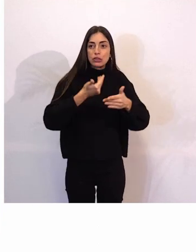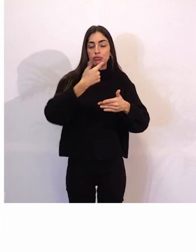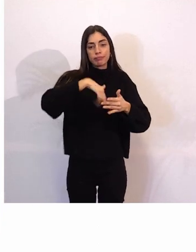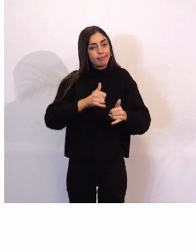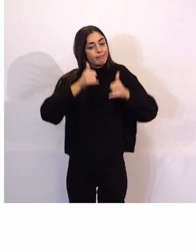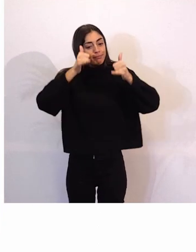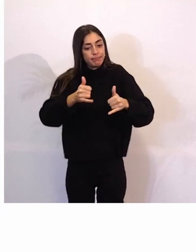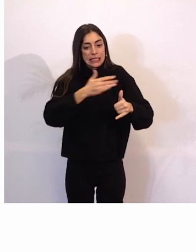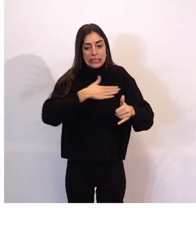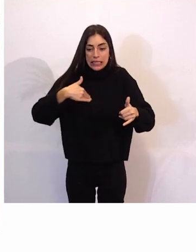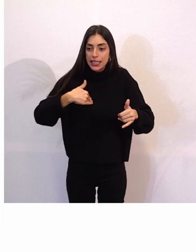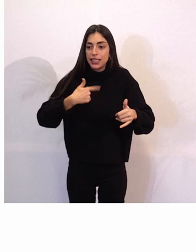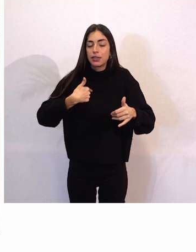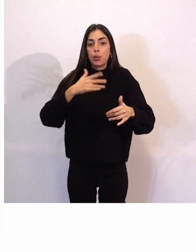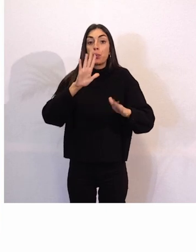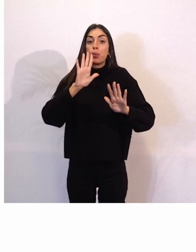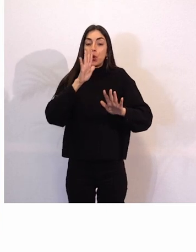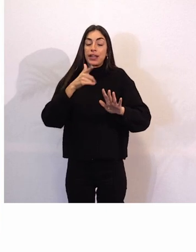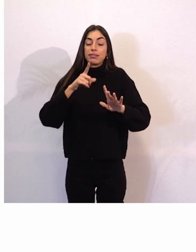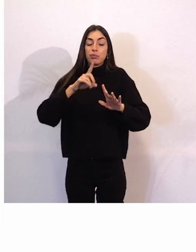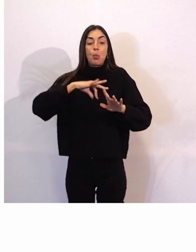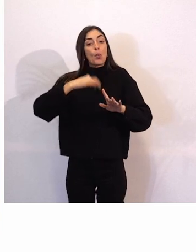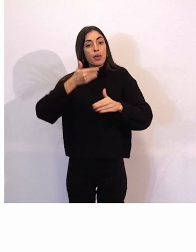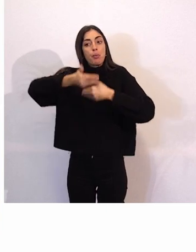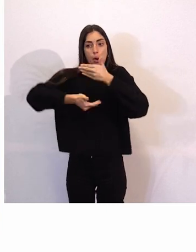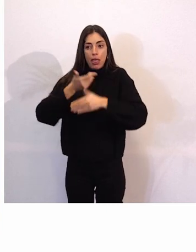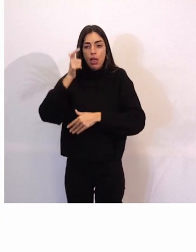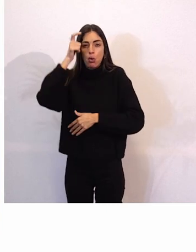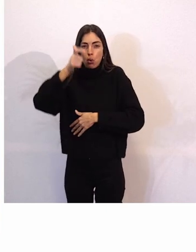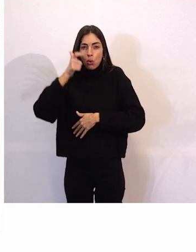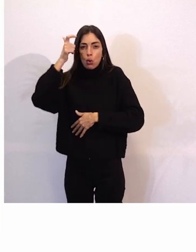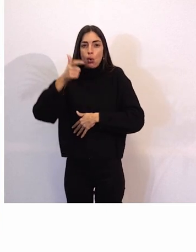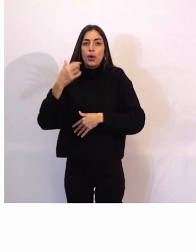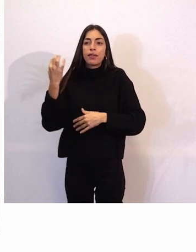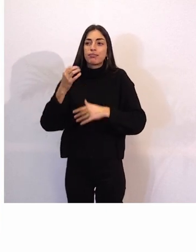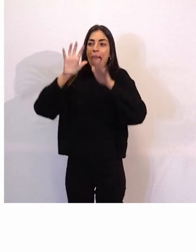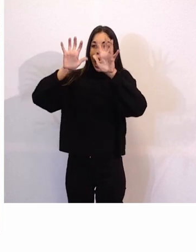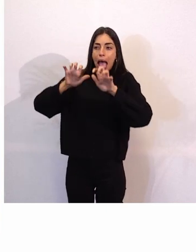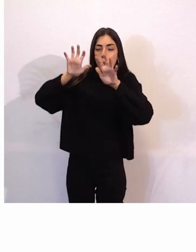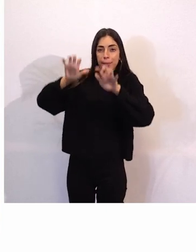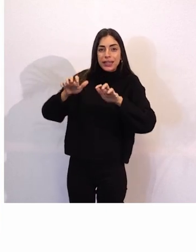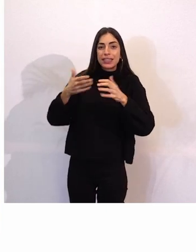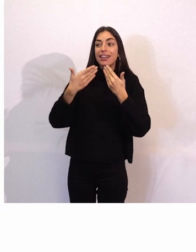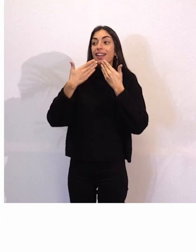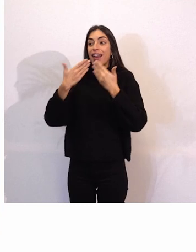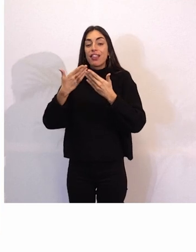son procesos que duran tiempo. Hay que aprender y muchas veces hay que aprender haciendo. También se ha comentado aquí que es un